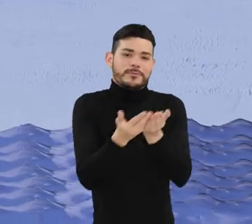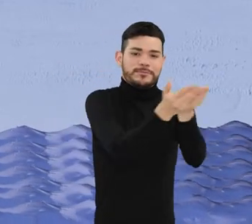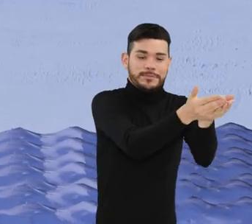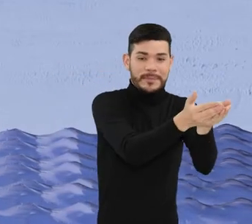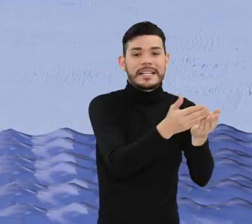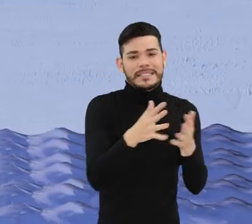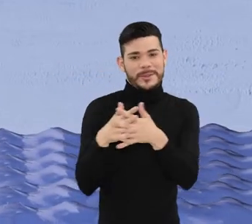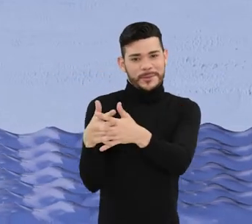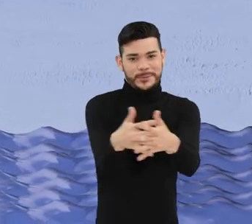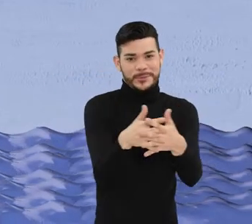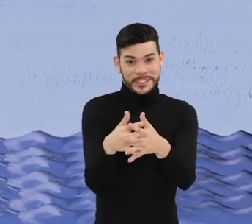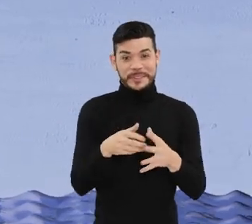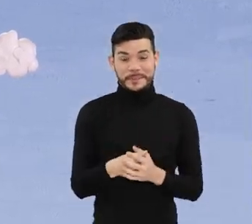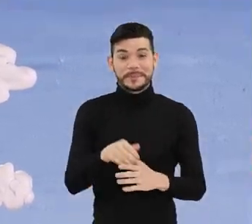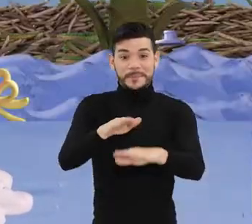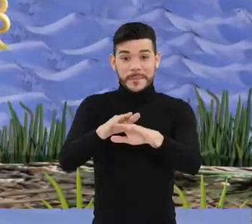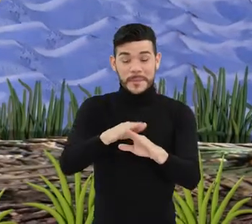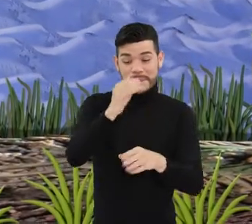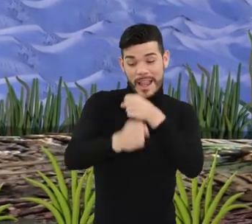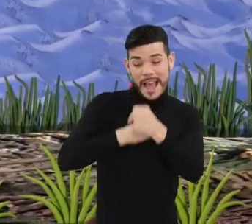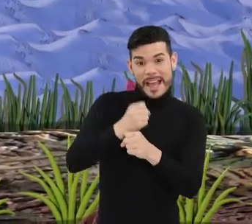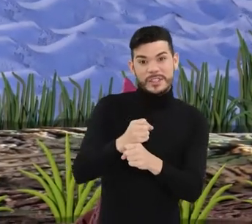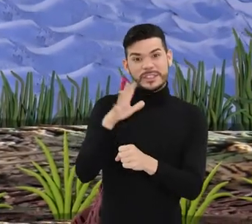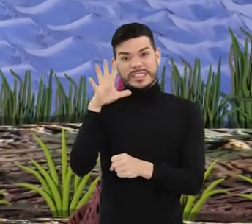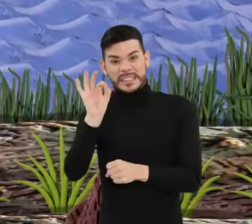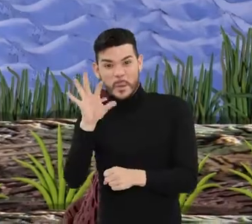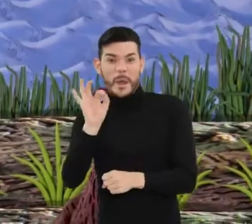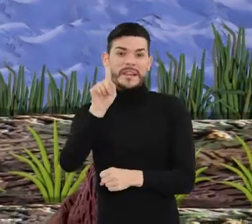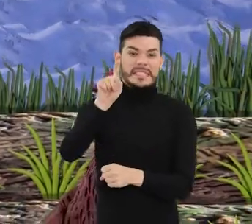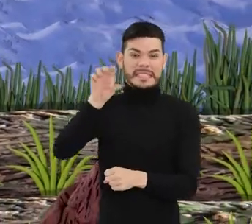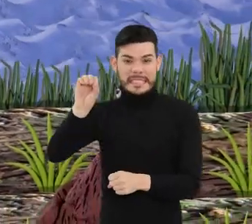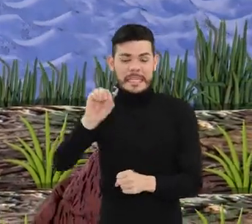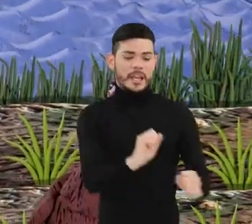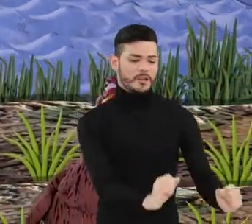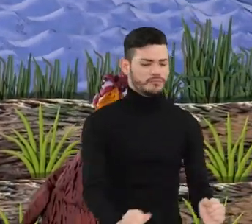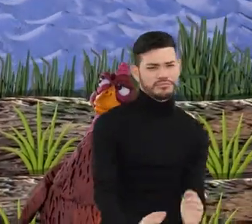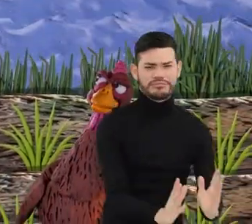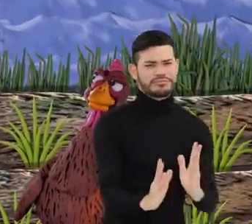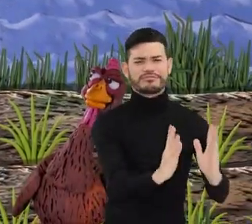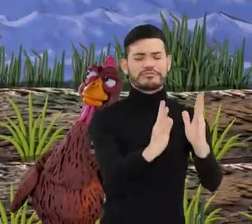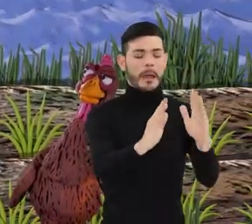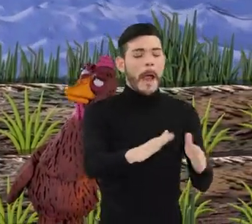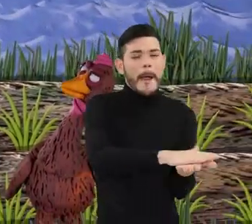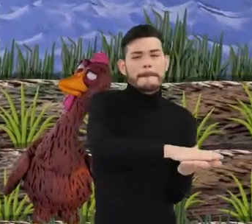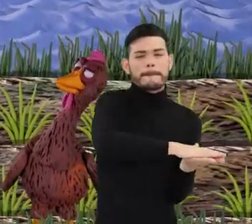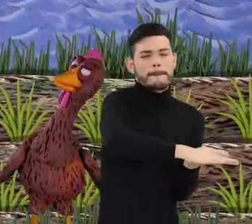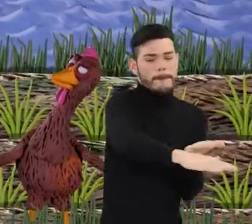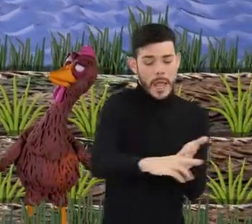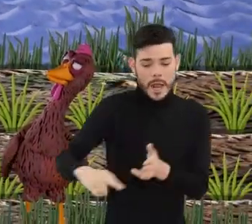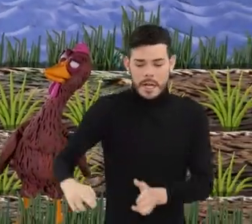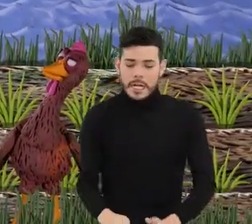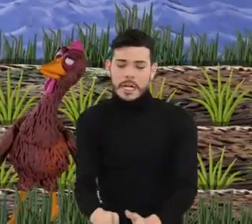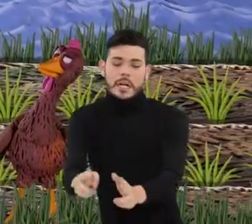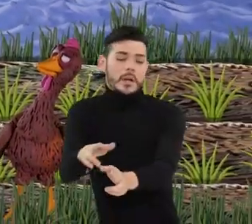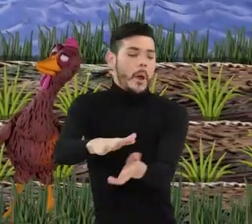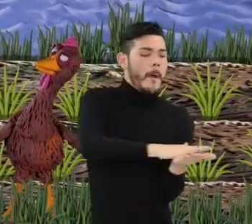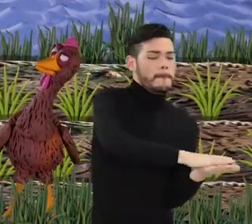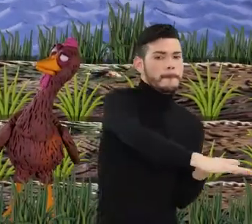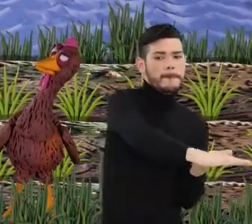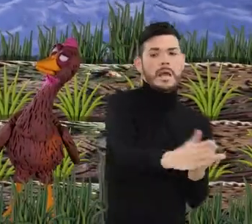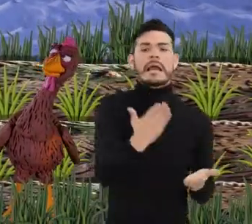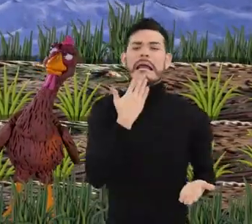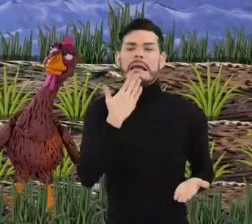Unidos. En las décadas de los 50 y 60, la superficie cultivada creció en el valle cálido del río